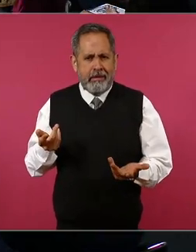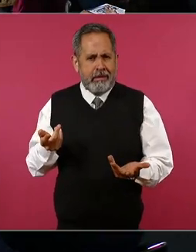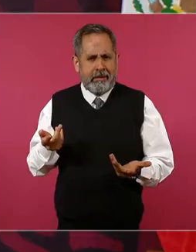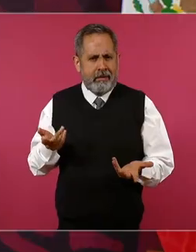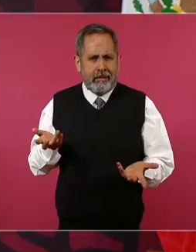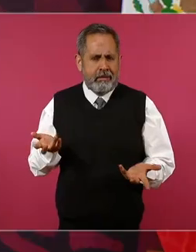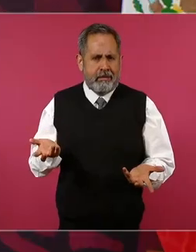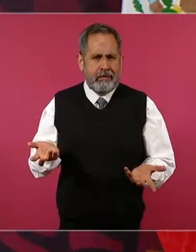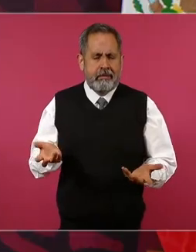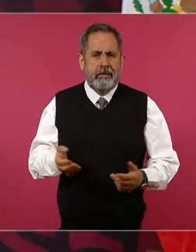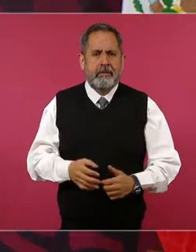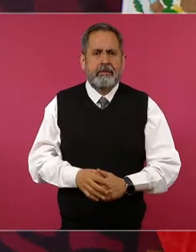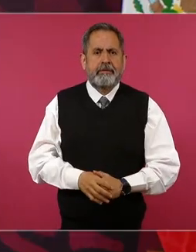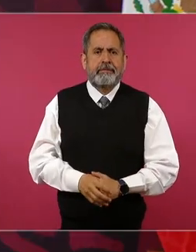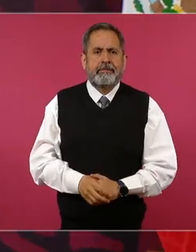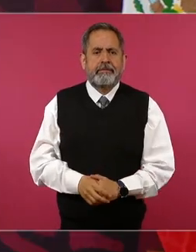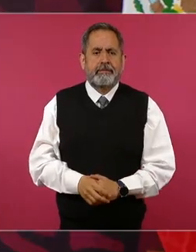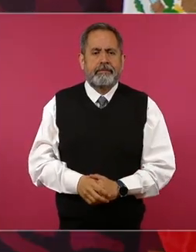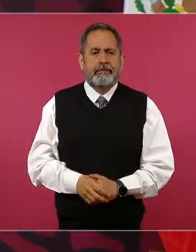había